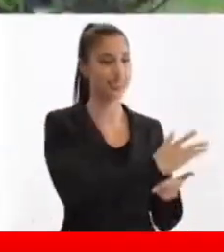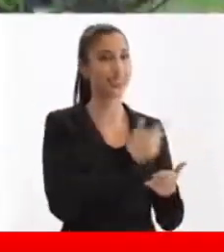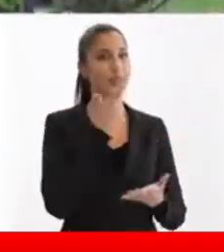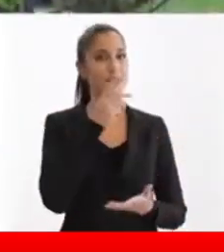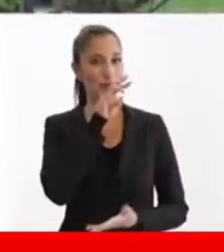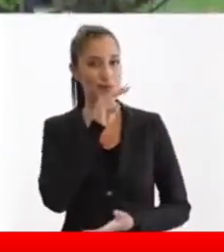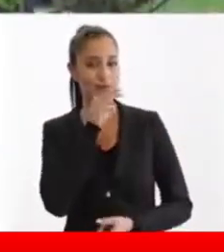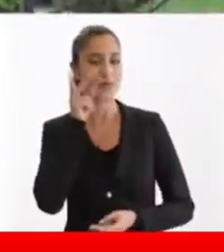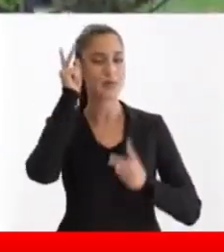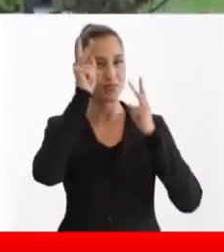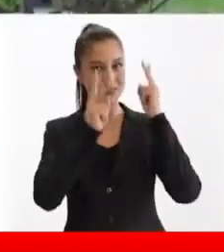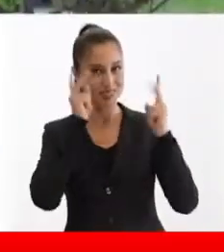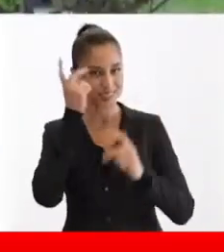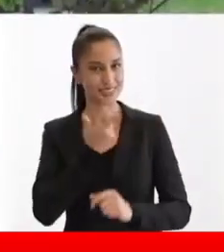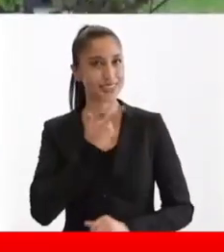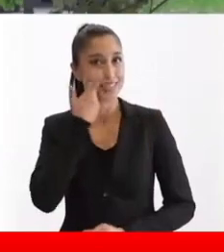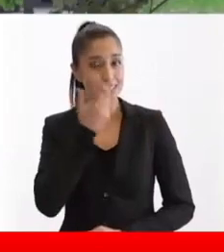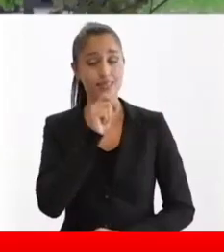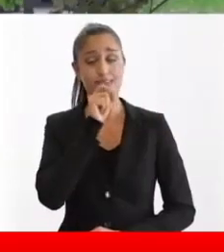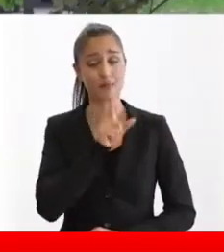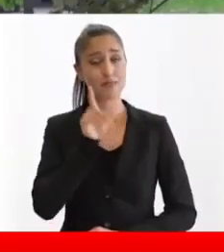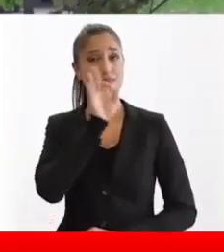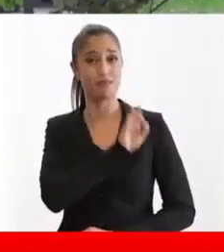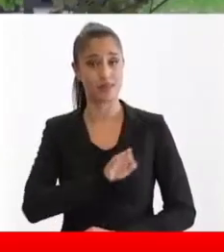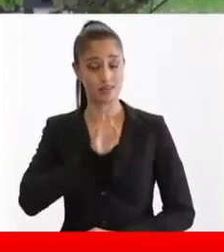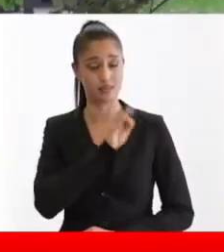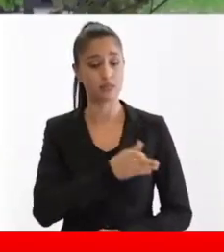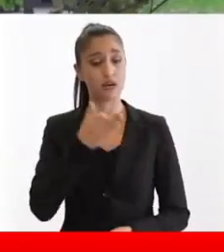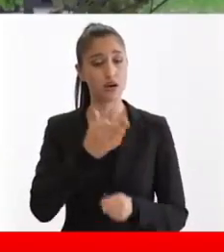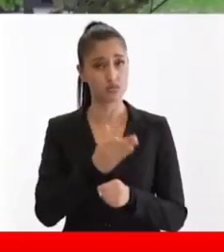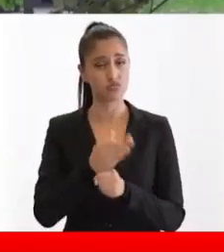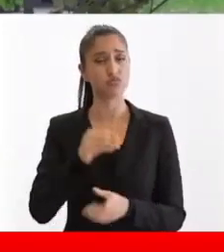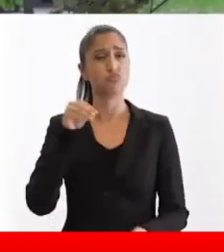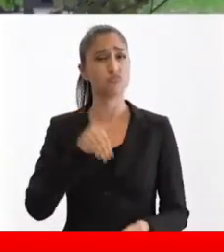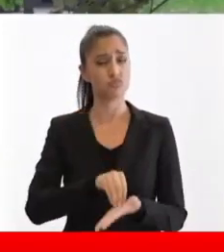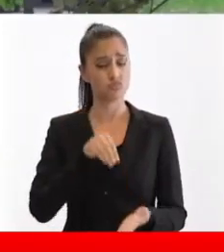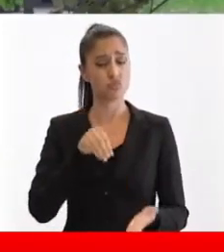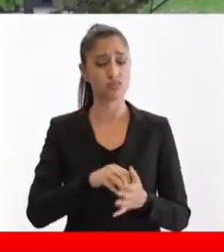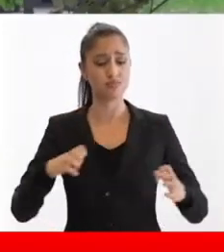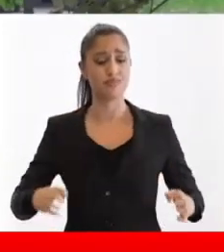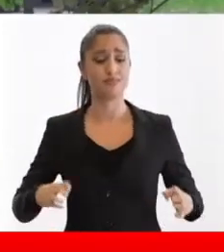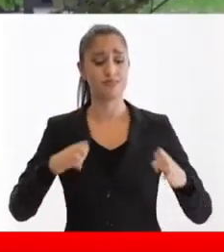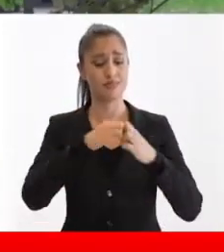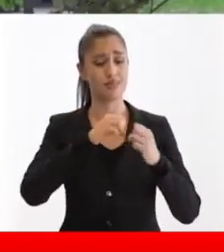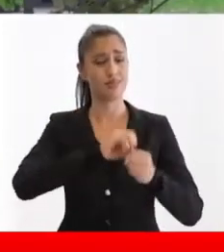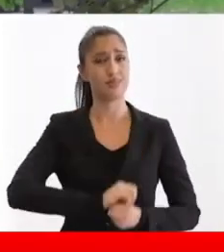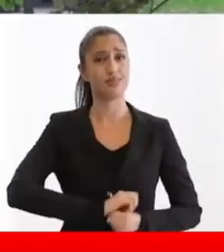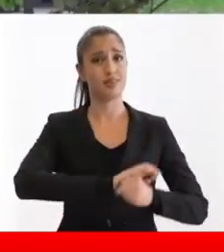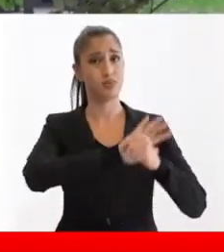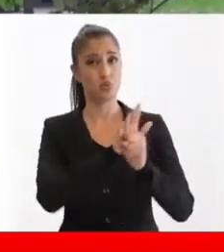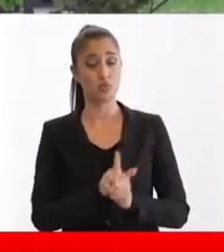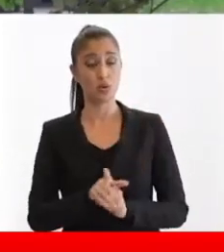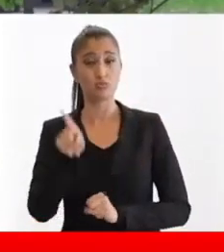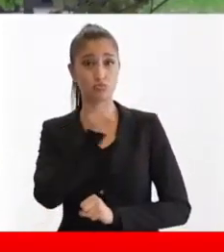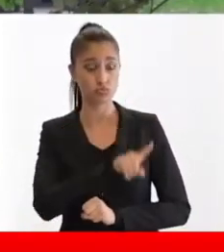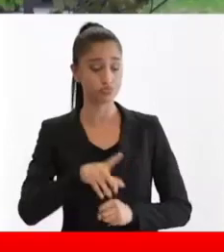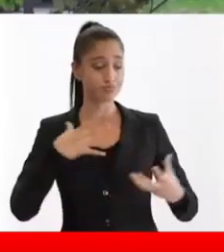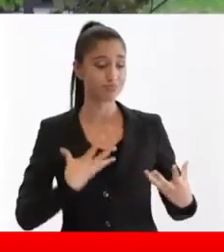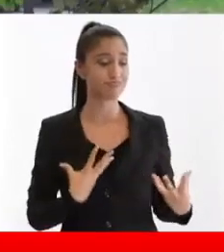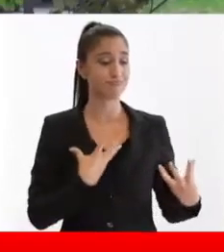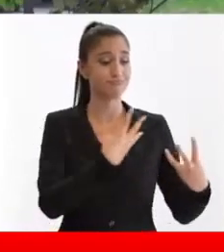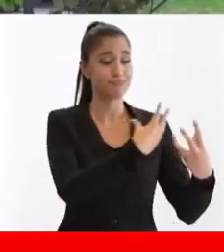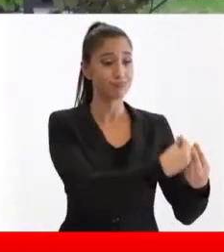Pero estamos en medio de una epidemia de COVID. Si en este momento nos reunimos con ellas, lo que vamos a hacer es llevarles un problema,